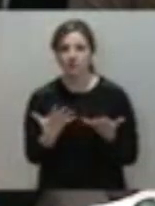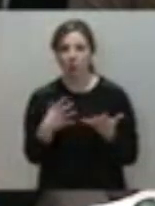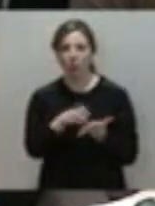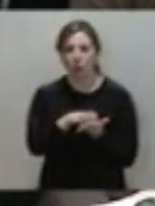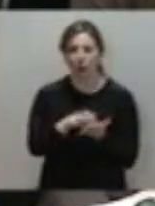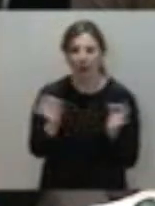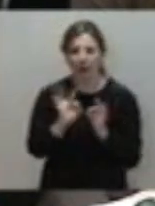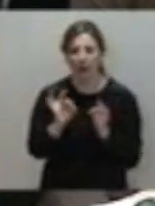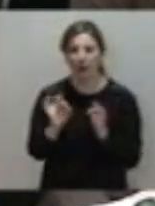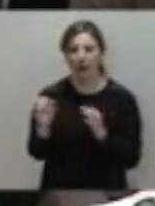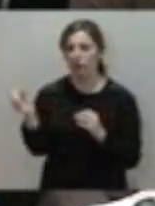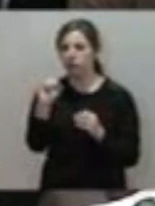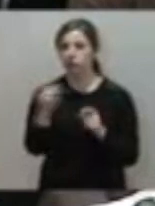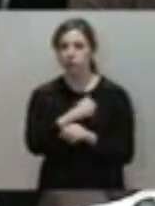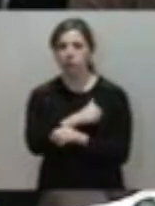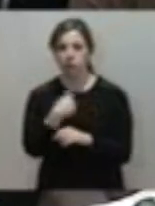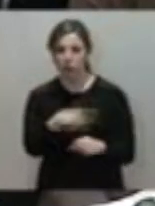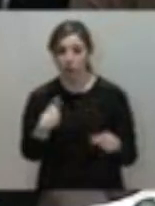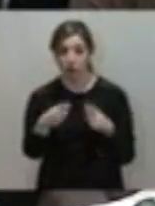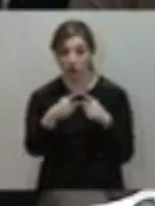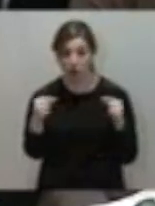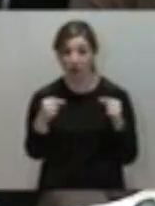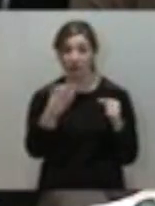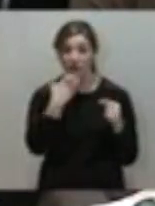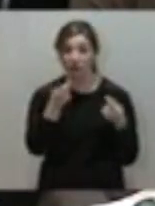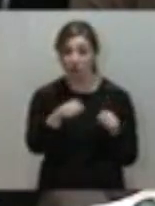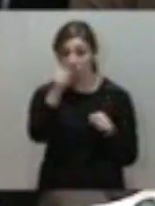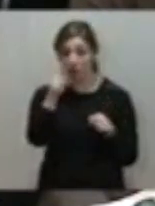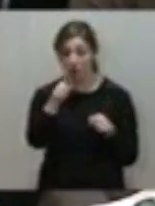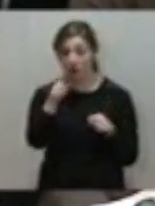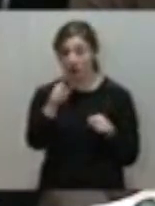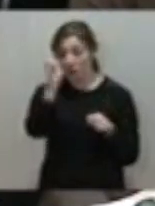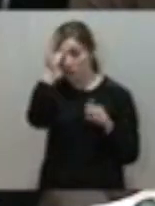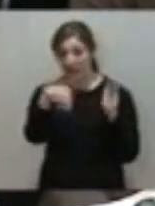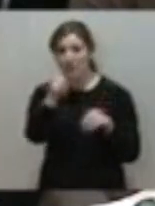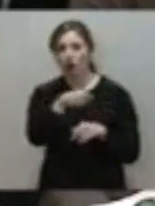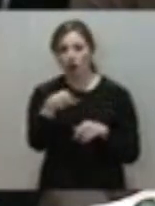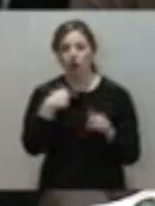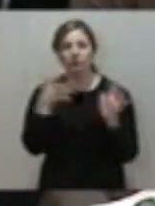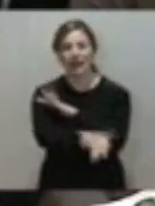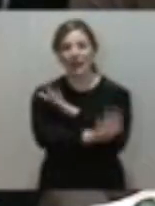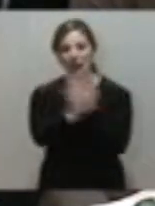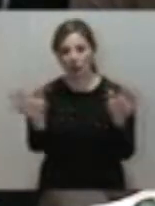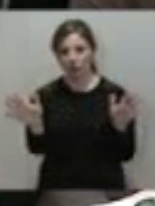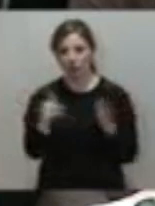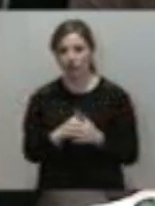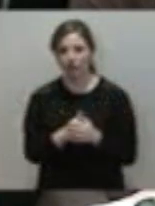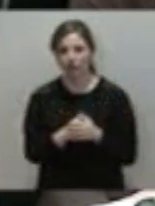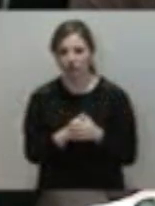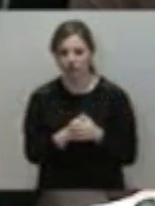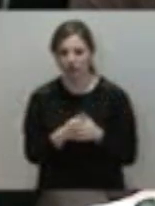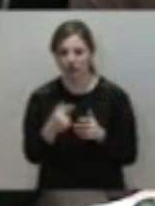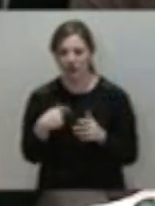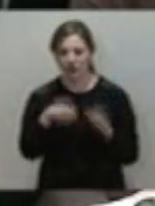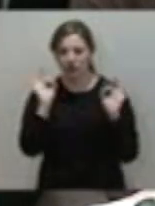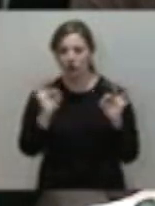posición de Podemos y de Podemos Asturias sobre el cierre o no de la minería. Se lo voy a dejar bien claro, meridianamente y